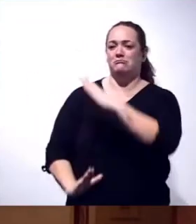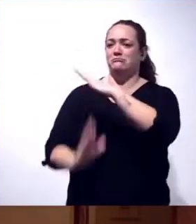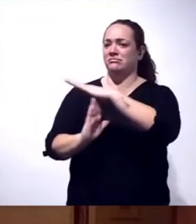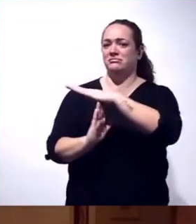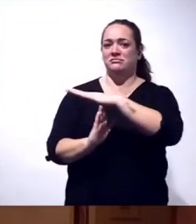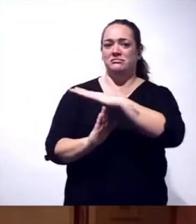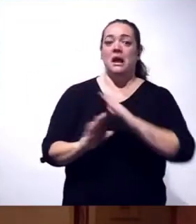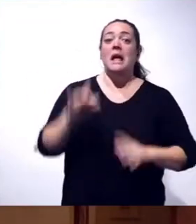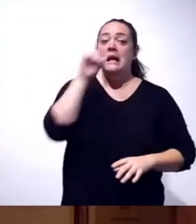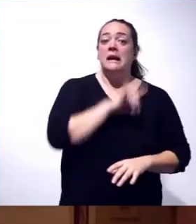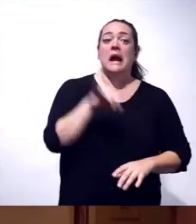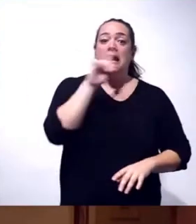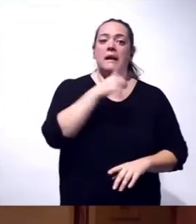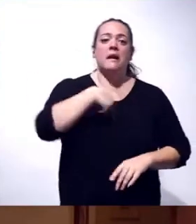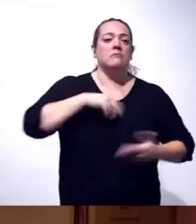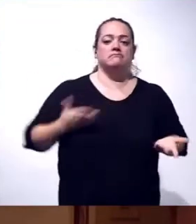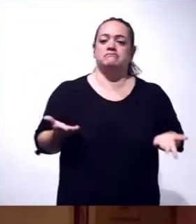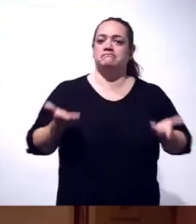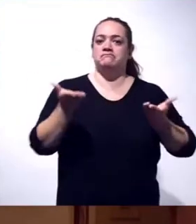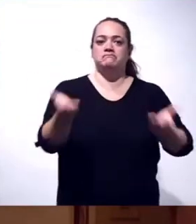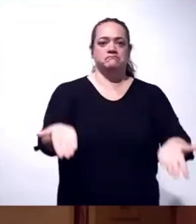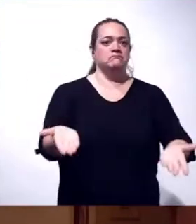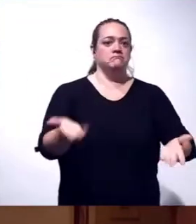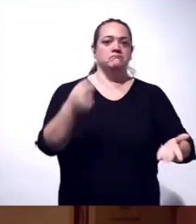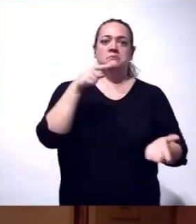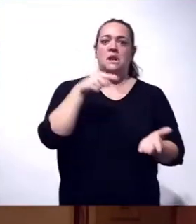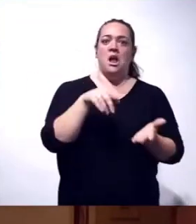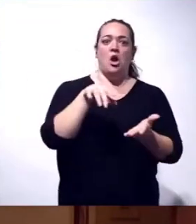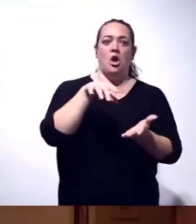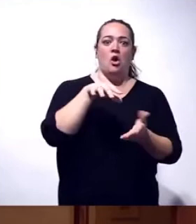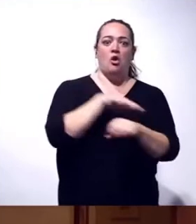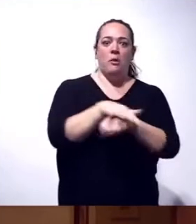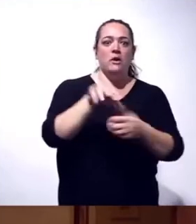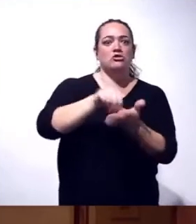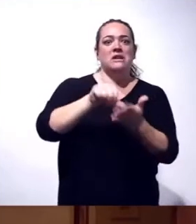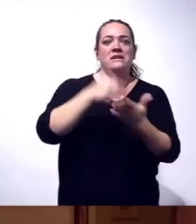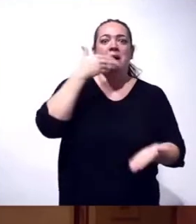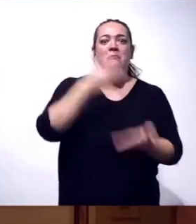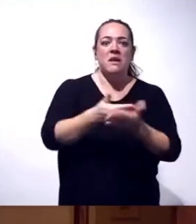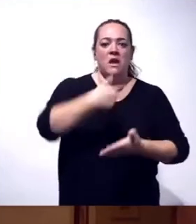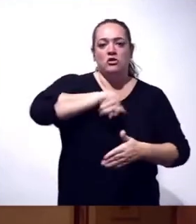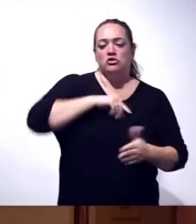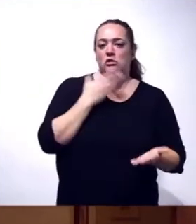En medio de ellos, Canarias se pone a disposición de todo lo que exija el Gobierno central de esta comunidad.